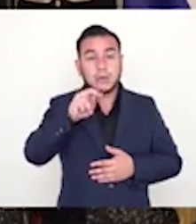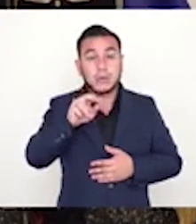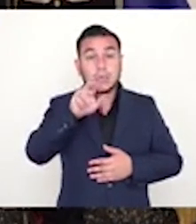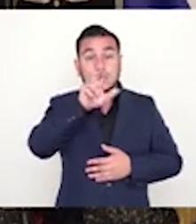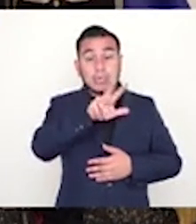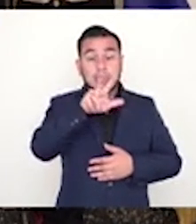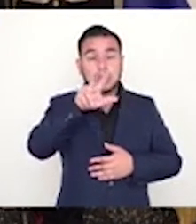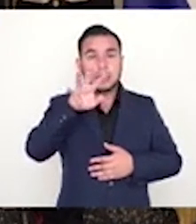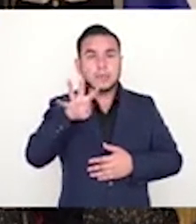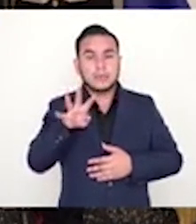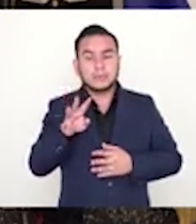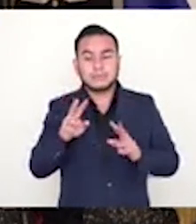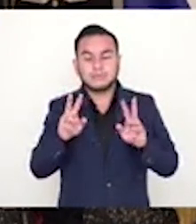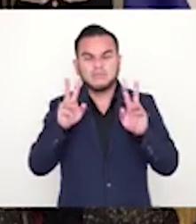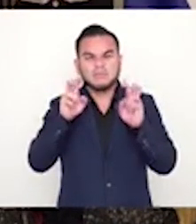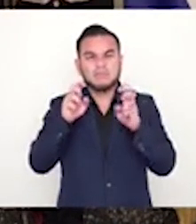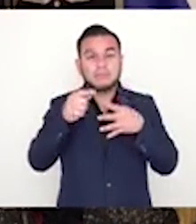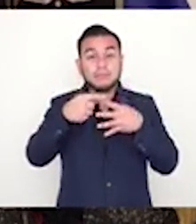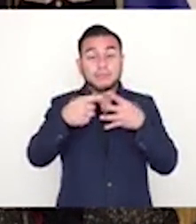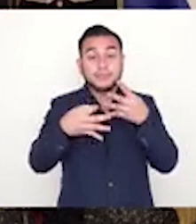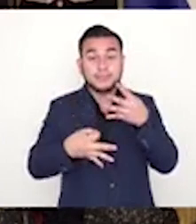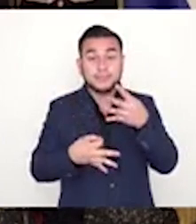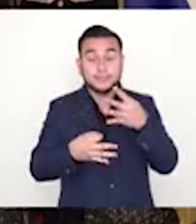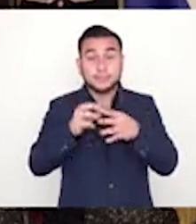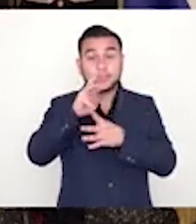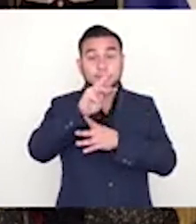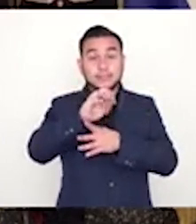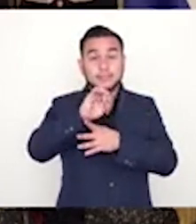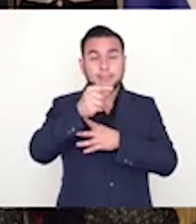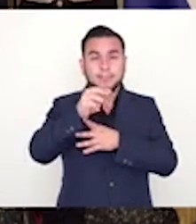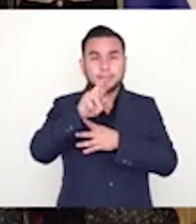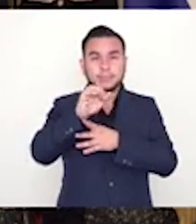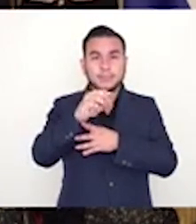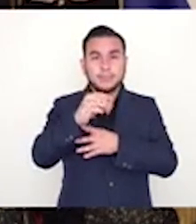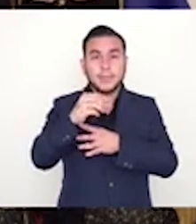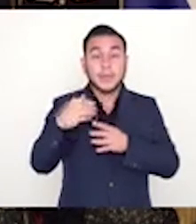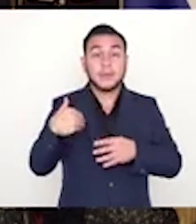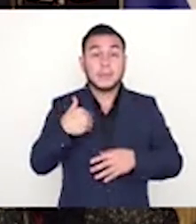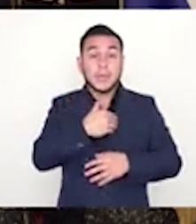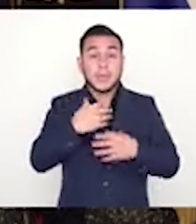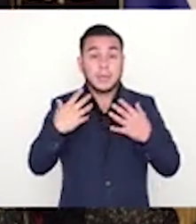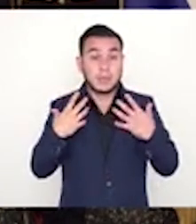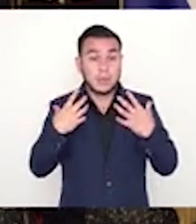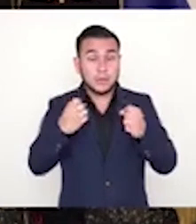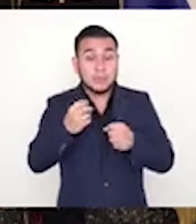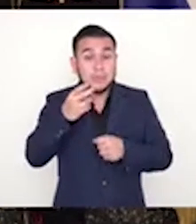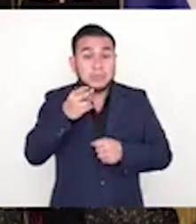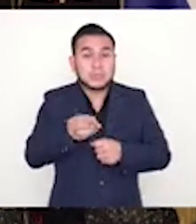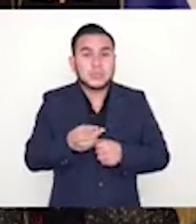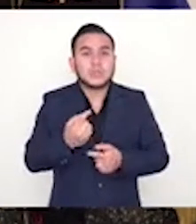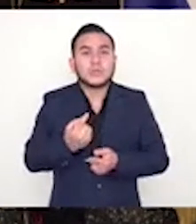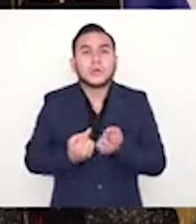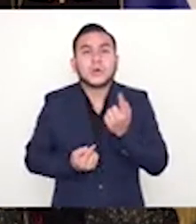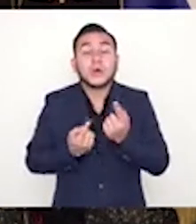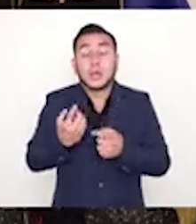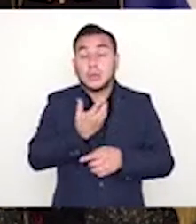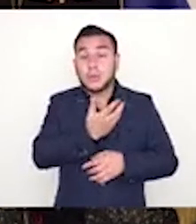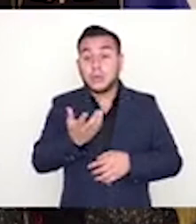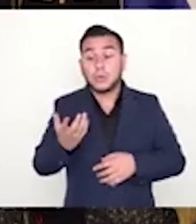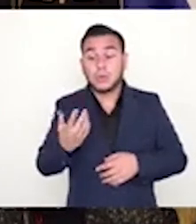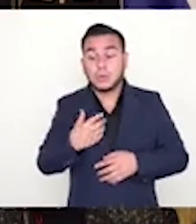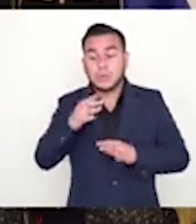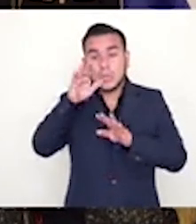334 de la ley de migración, está en el capítulo Ministerio de Salud dentro de la ley de migración, o sea, cuáles son las facultades